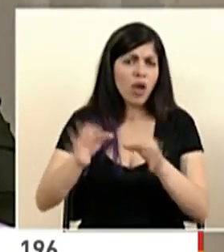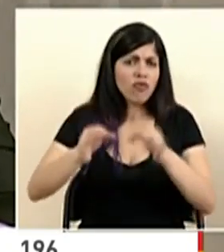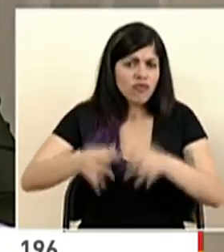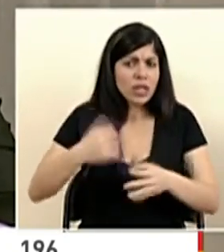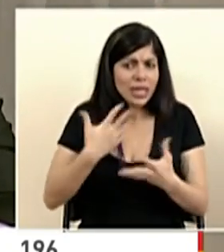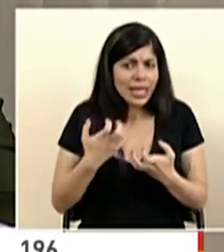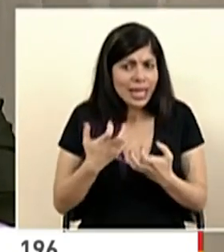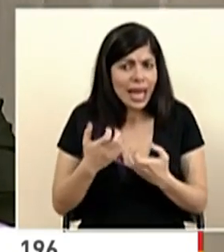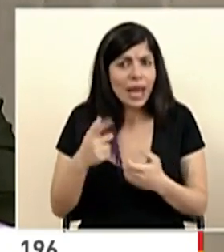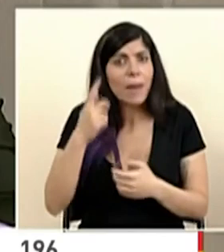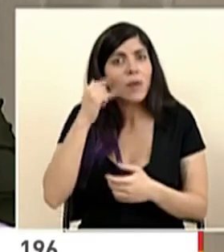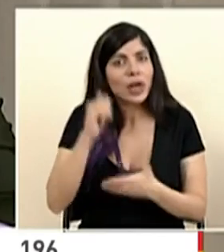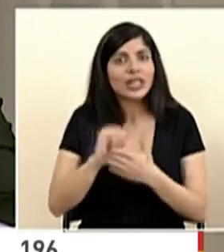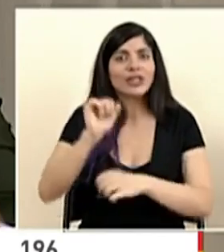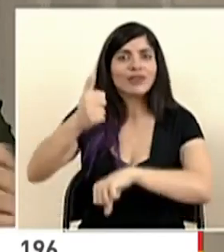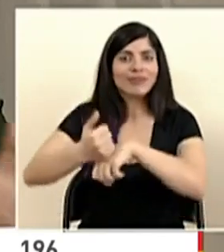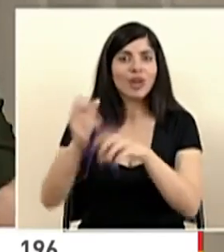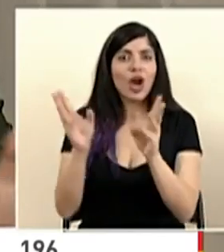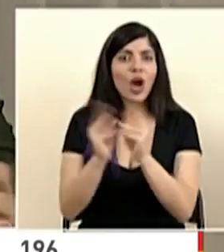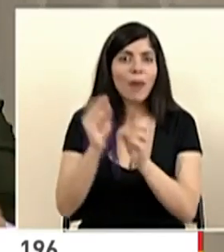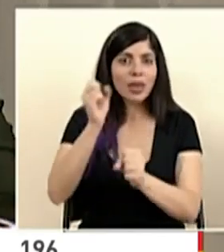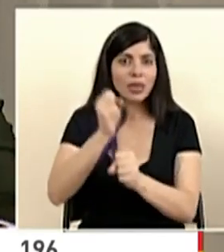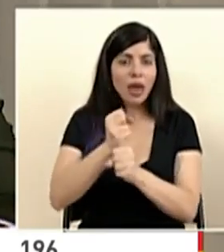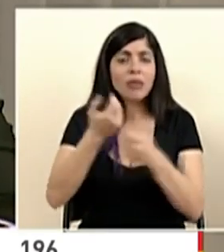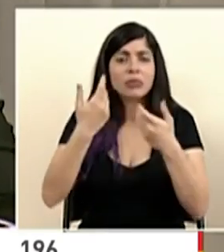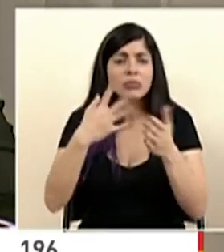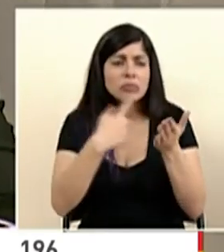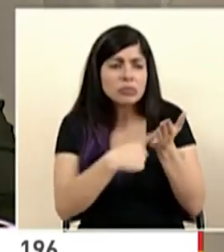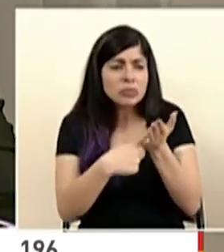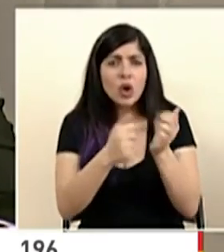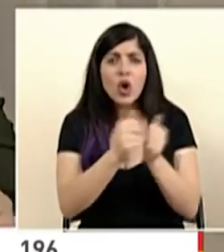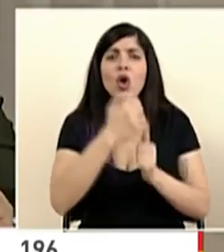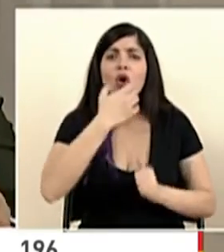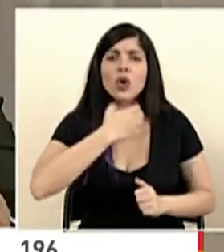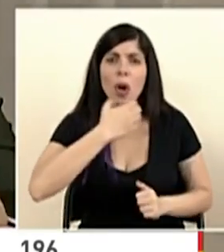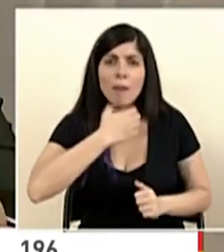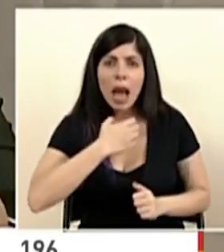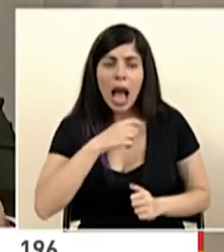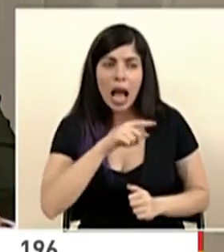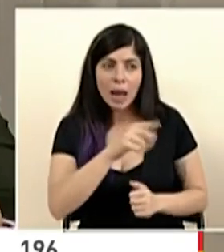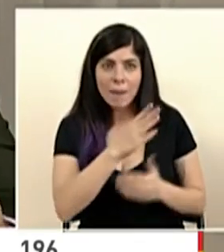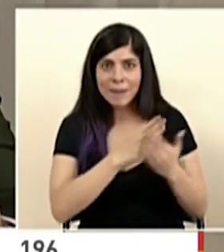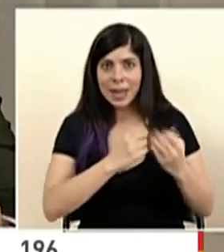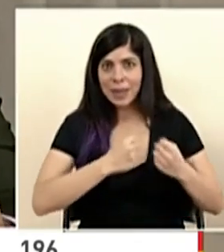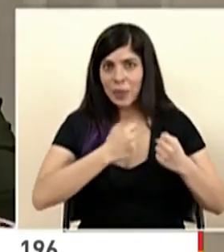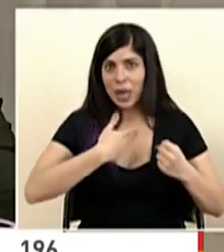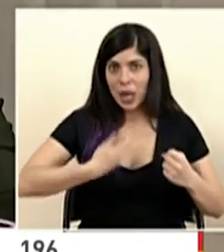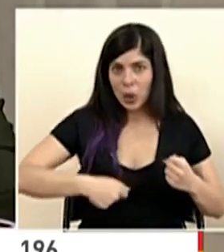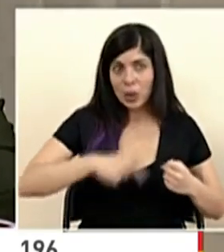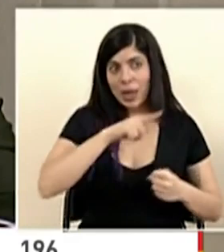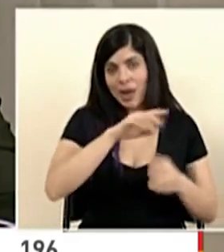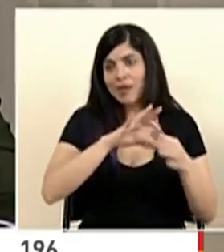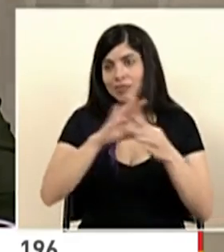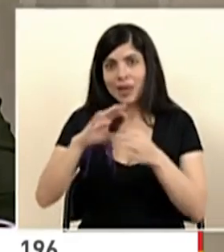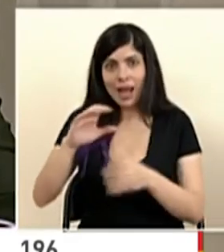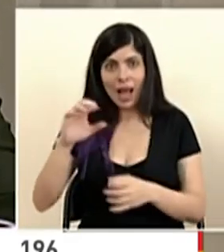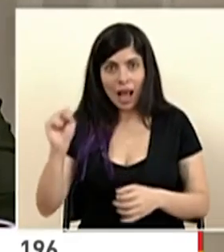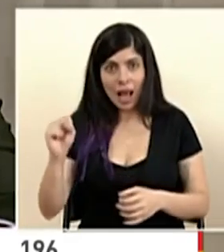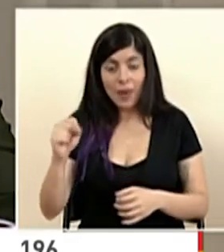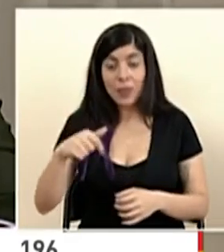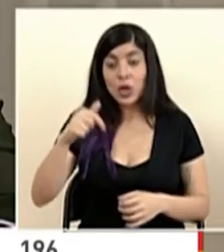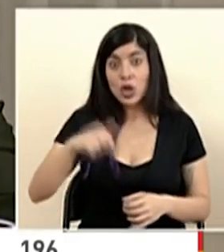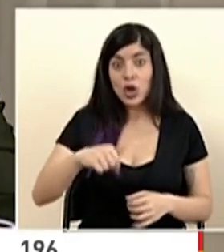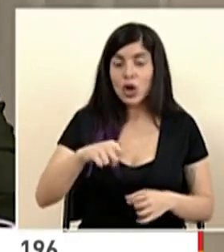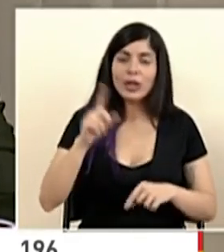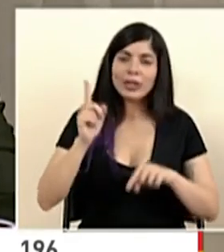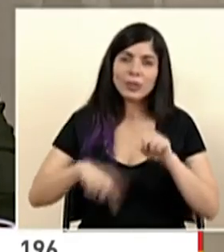conformando esta comisión de trabajo. Es algo que hemos hablado con don Román, como parte del Poder Ejecutivo y de la Caja, quien además el día